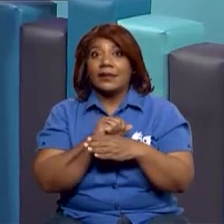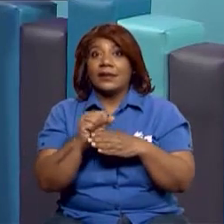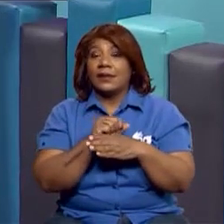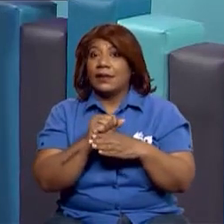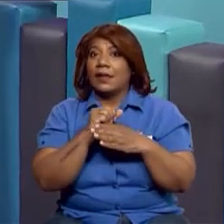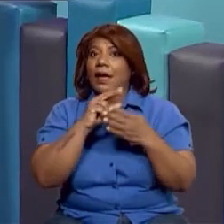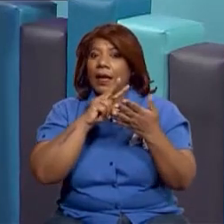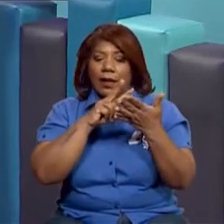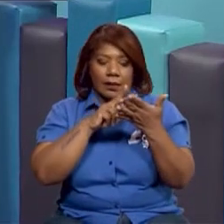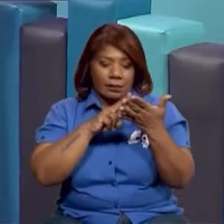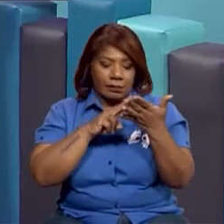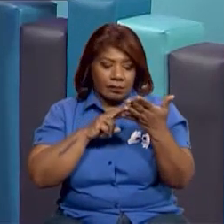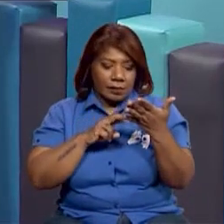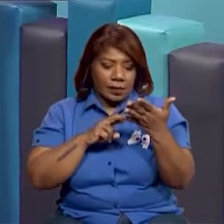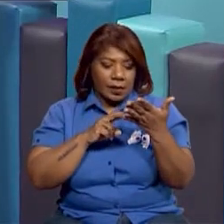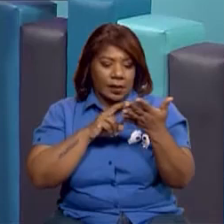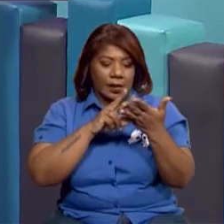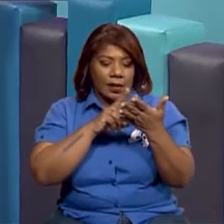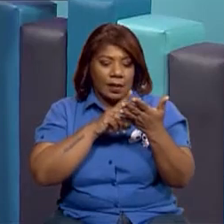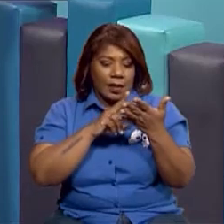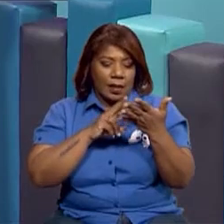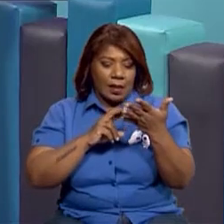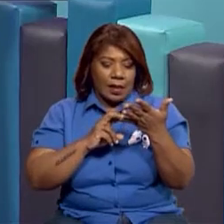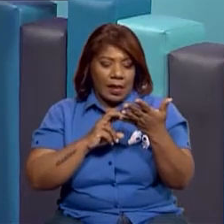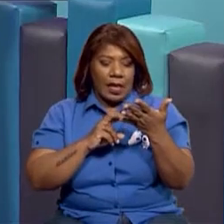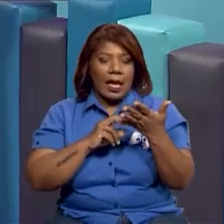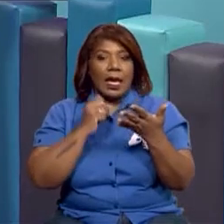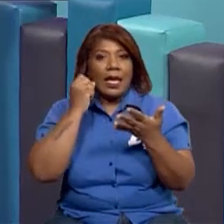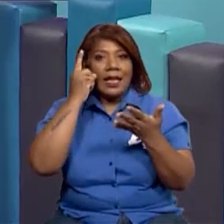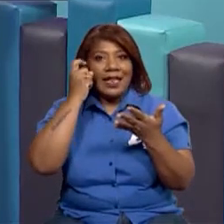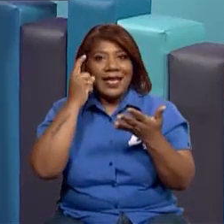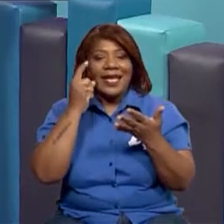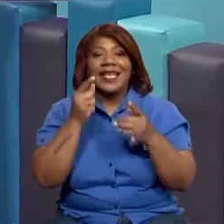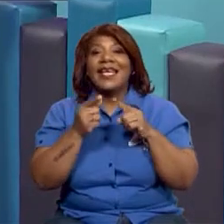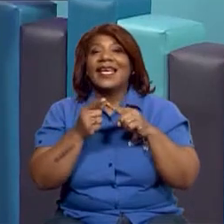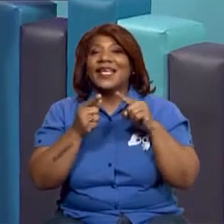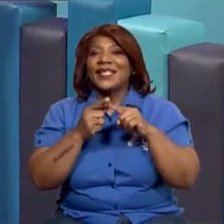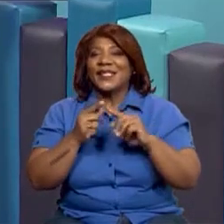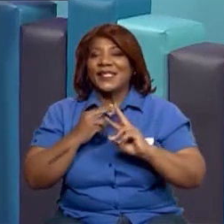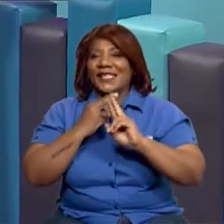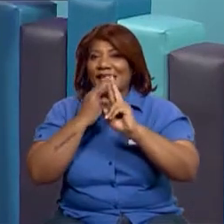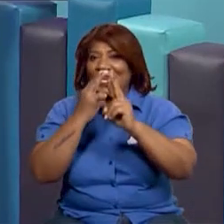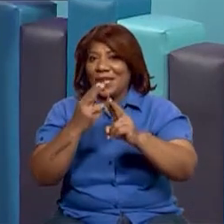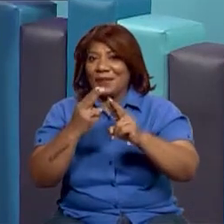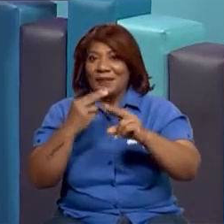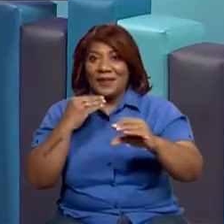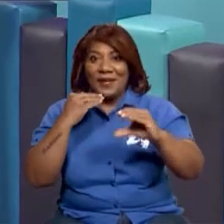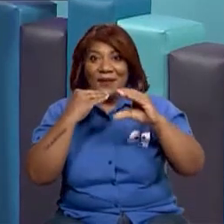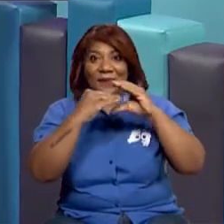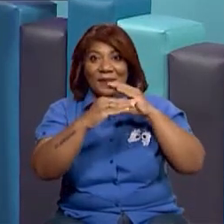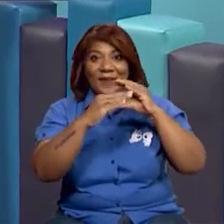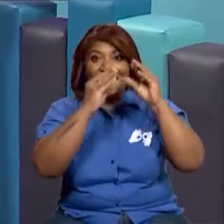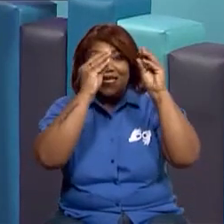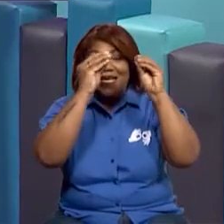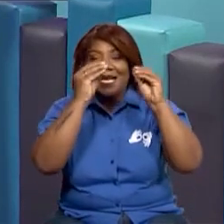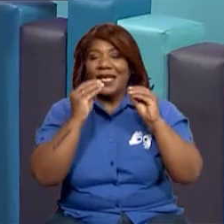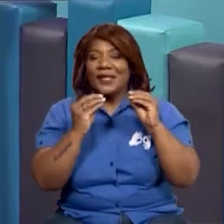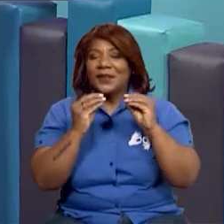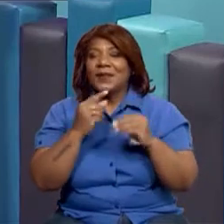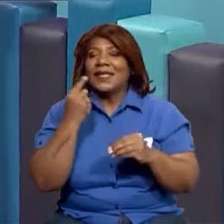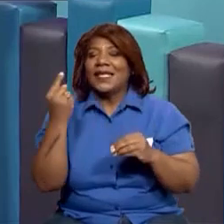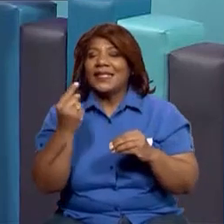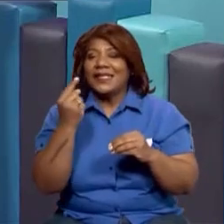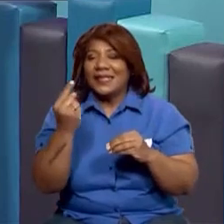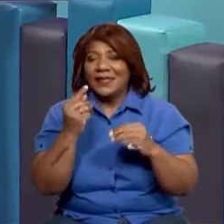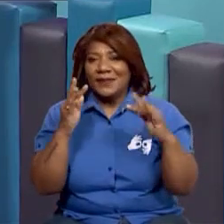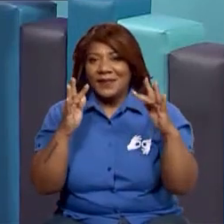y luego ya cuando estás seguro la desarrolles y las puedas enviar a tu docente. Recuerda siempre estar en contacto con tu